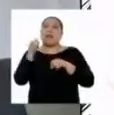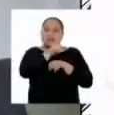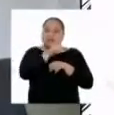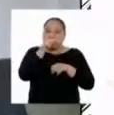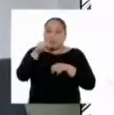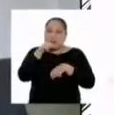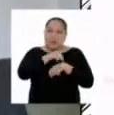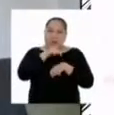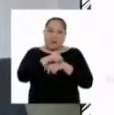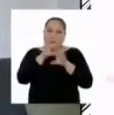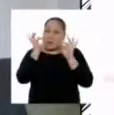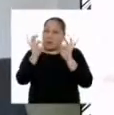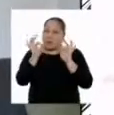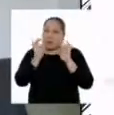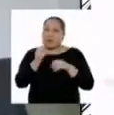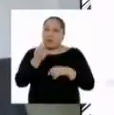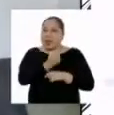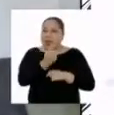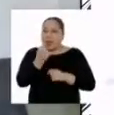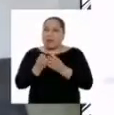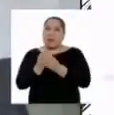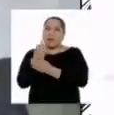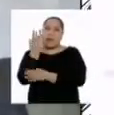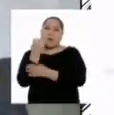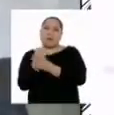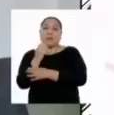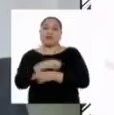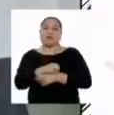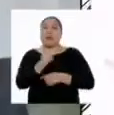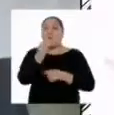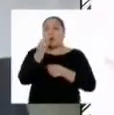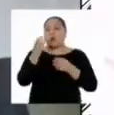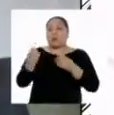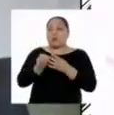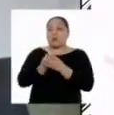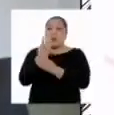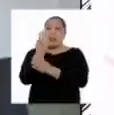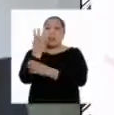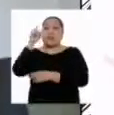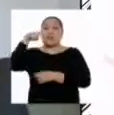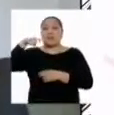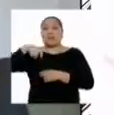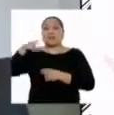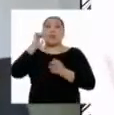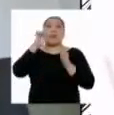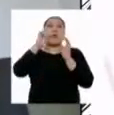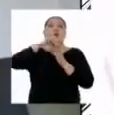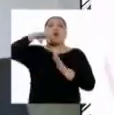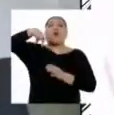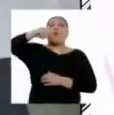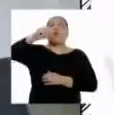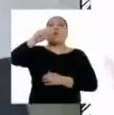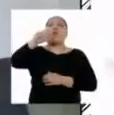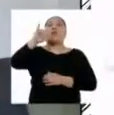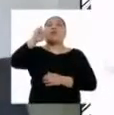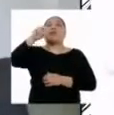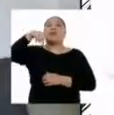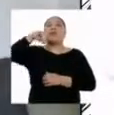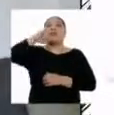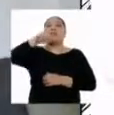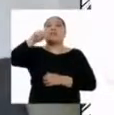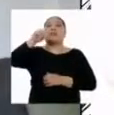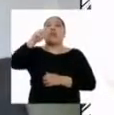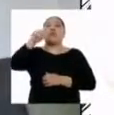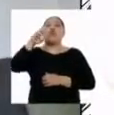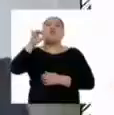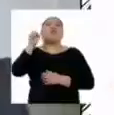Por otro lado, muchas plantas dependen para su reproducción de polinizadores, pero en cambios drásticos